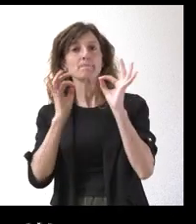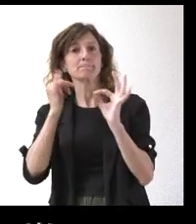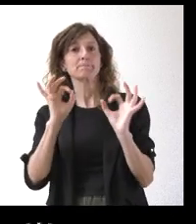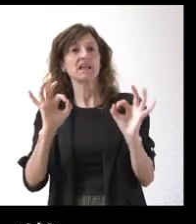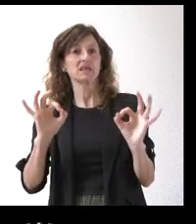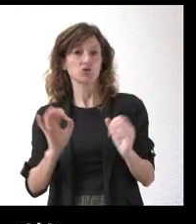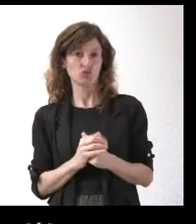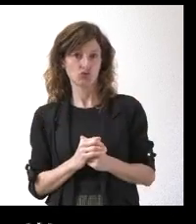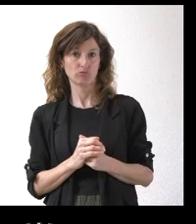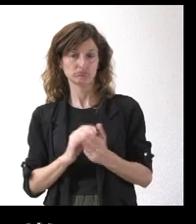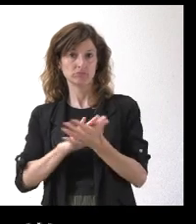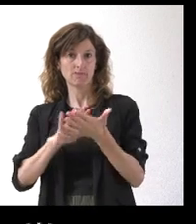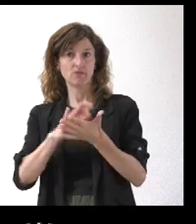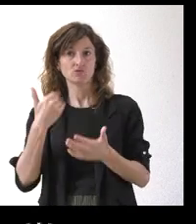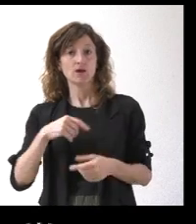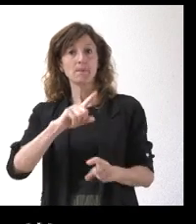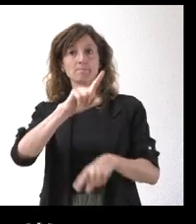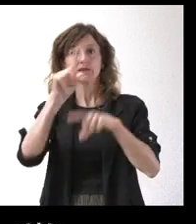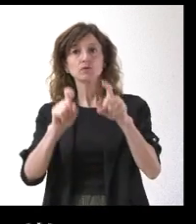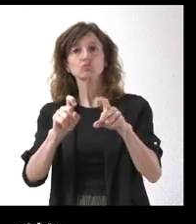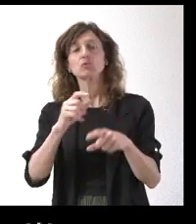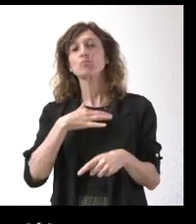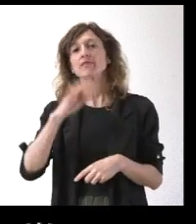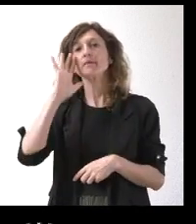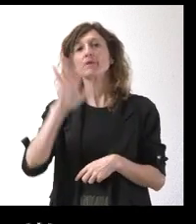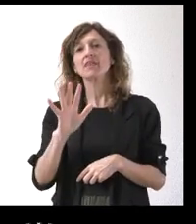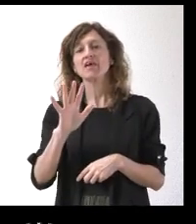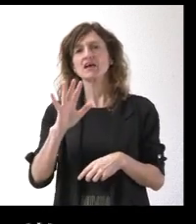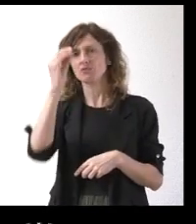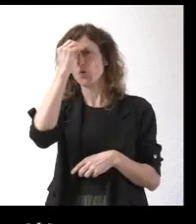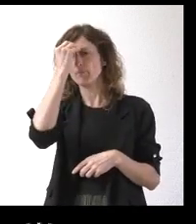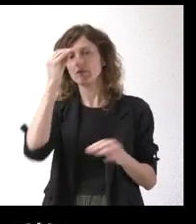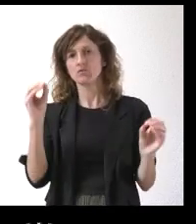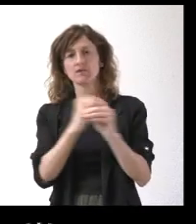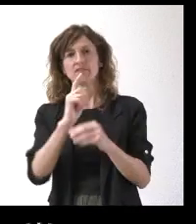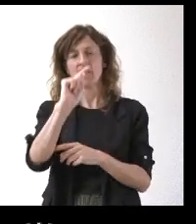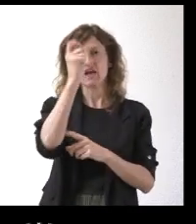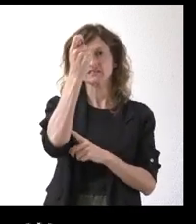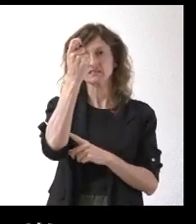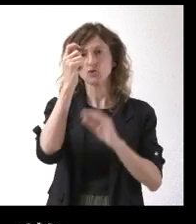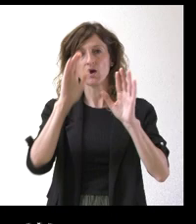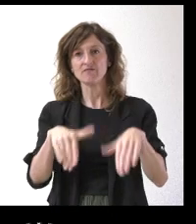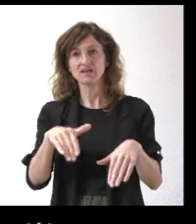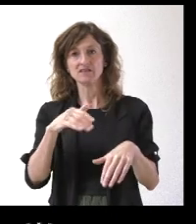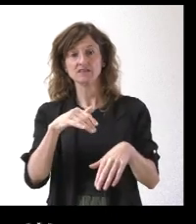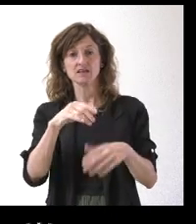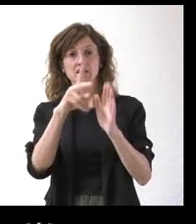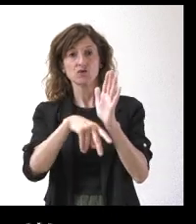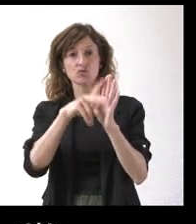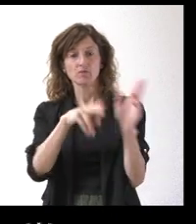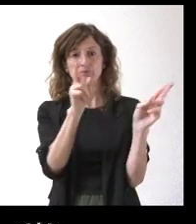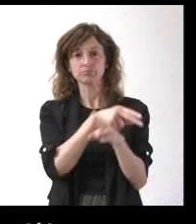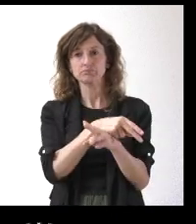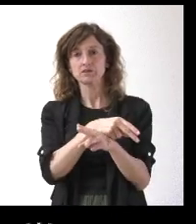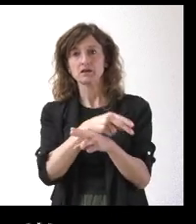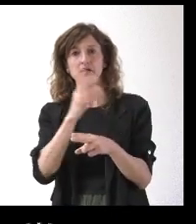manifestado. Lo pregunto porque puede parecer paradójico al notarse como un éxito precisamente la retirada de una medida y, sin embargo, parece